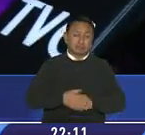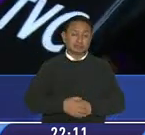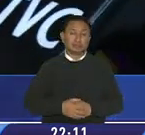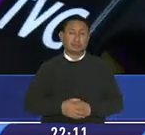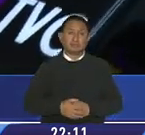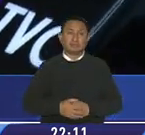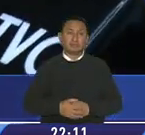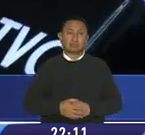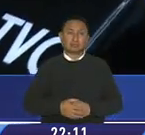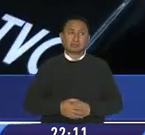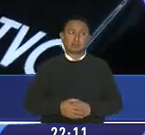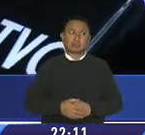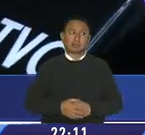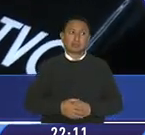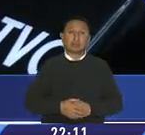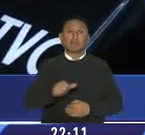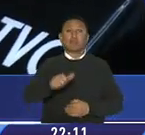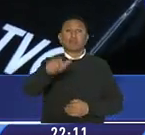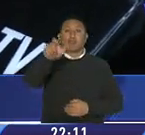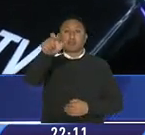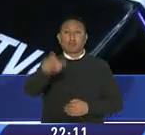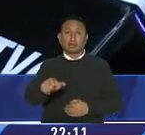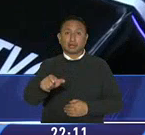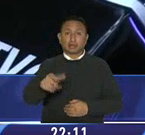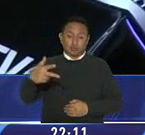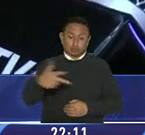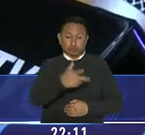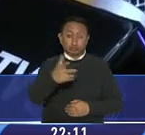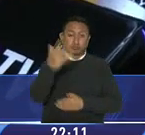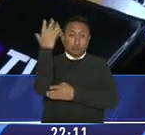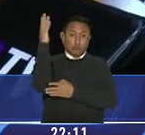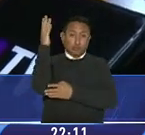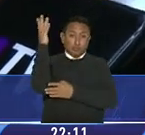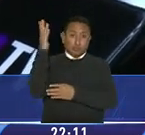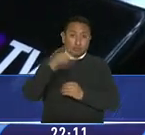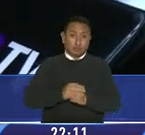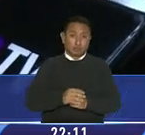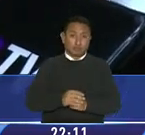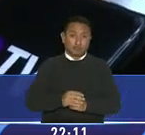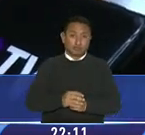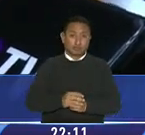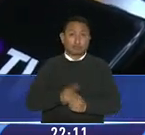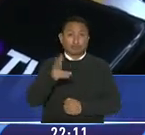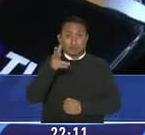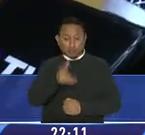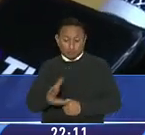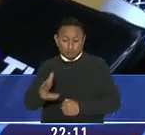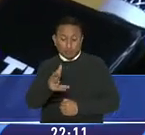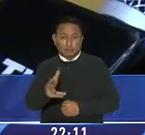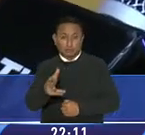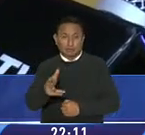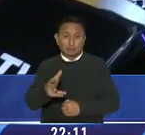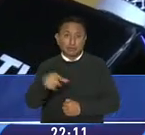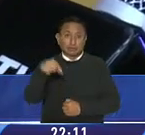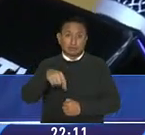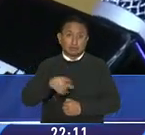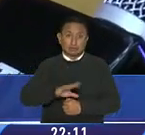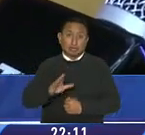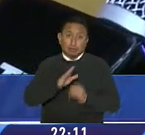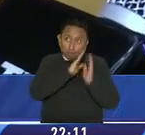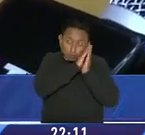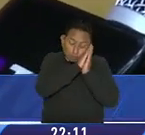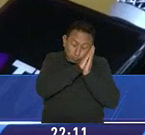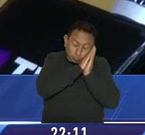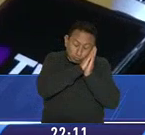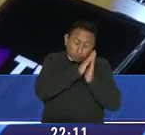se ha metido como un tipo quebradita y ha habido un árbol grande como de pino, me dijo. Entonces, dice yo, ahí pasé la noche.